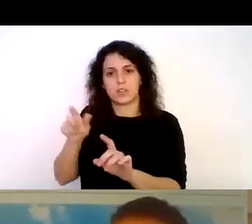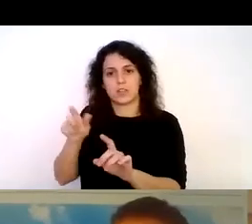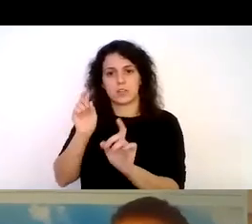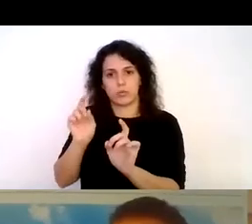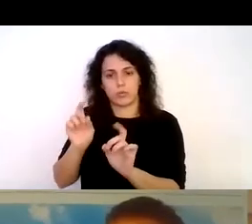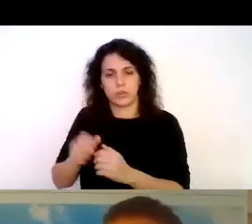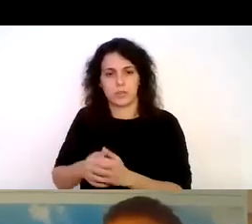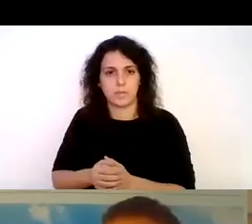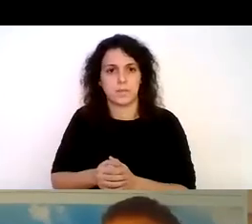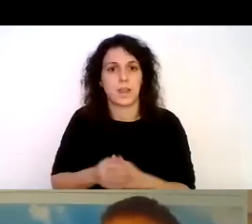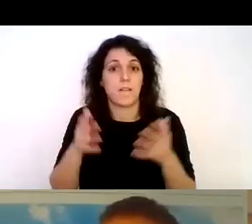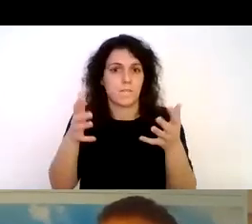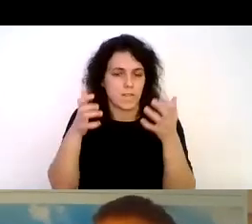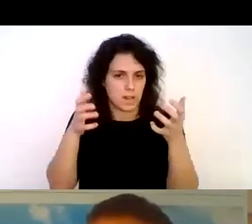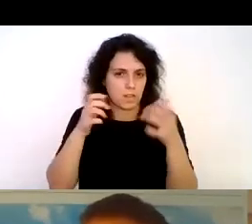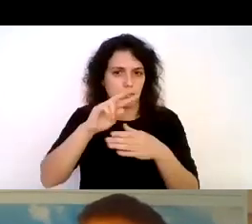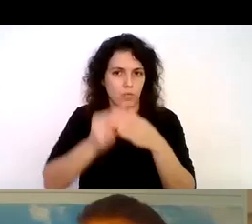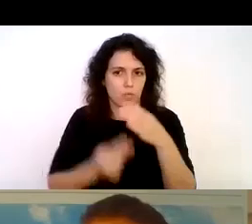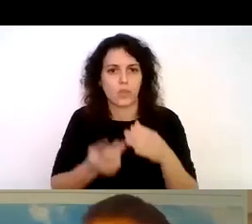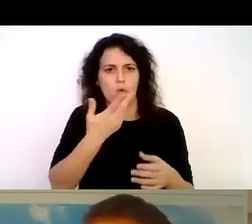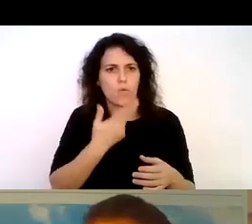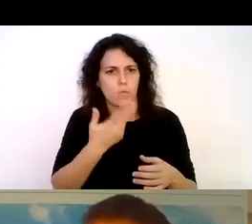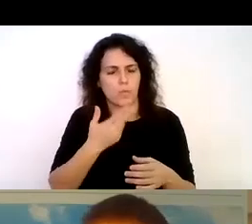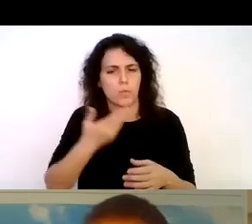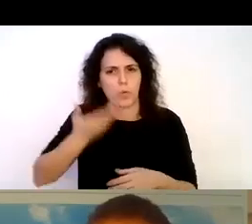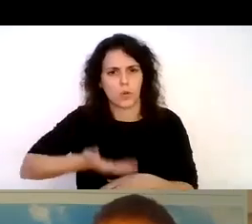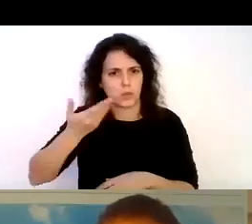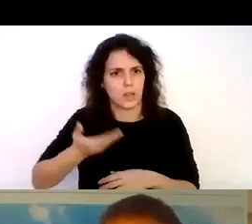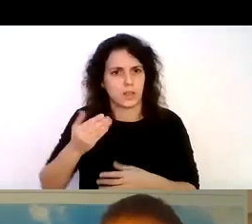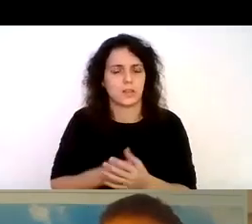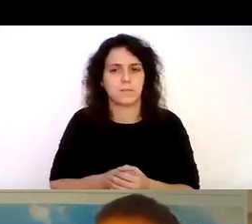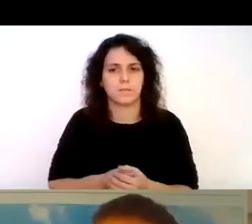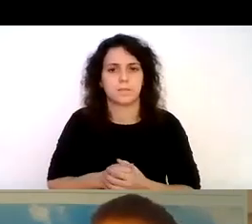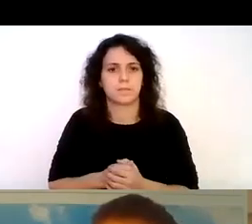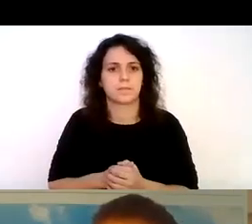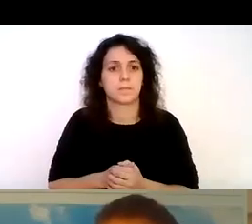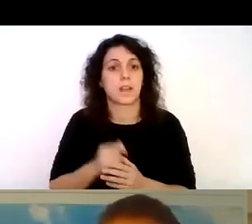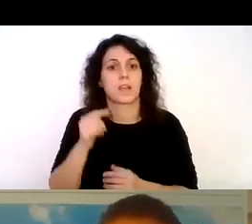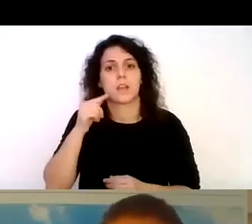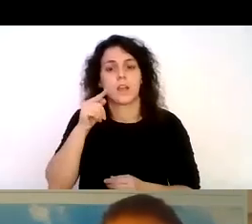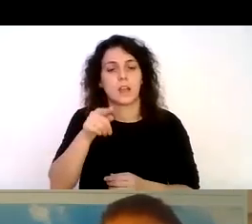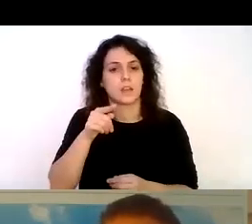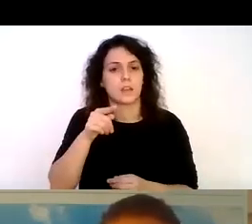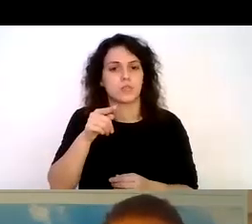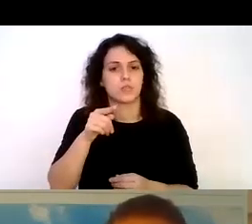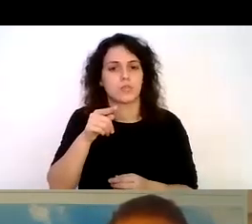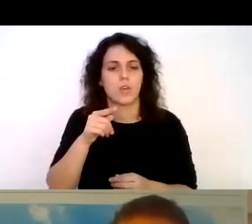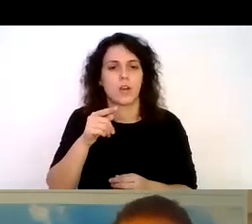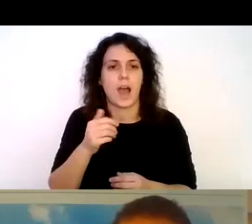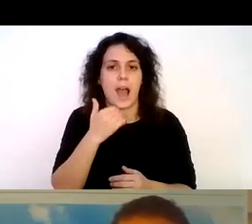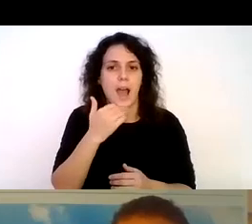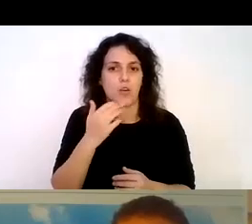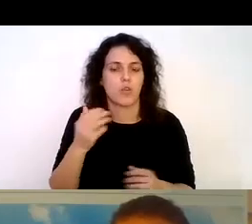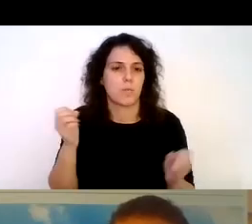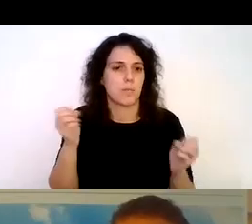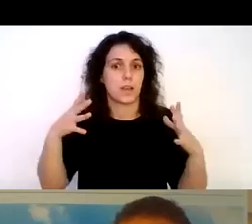beneficios que son importantísimos conocer de la práctica del buceo y esto es lo más diríamos mágico del agua es que